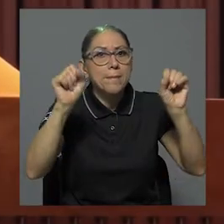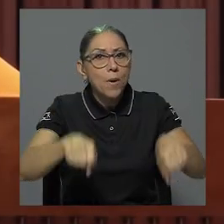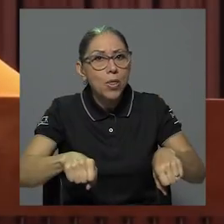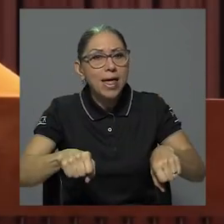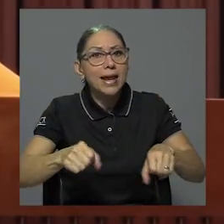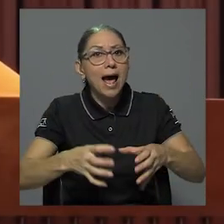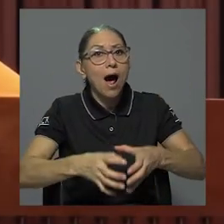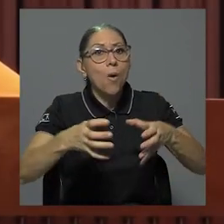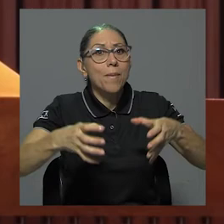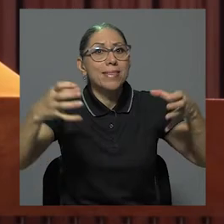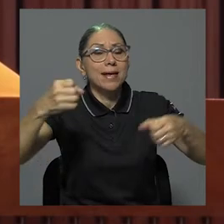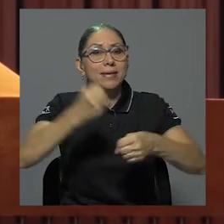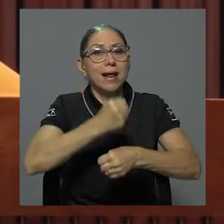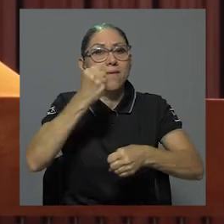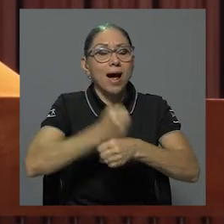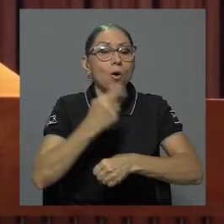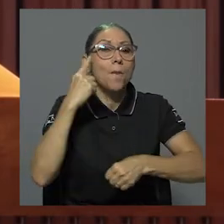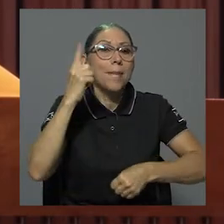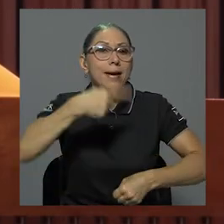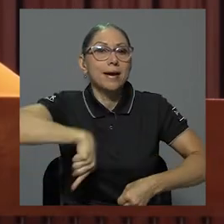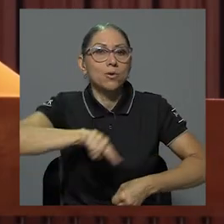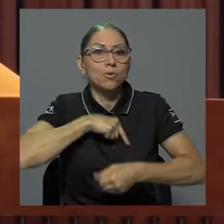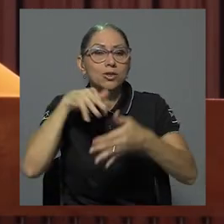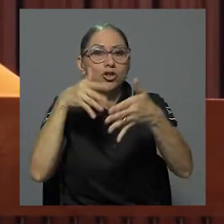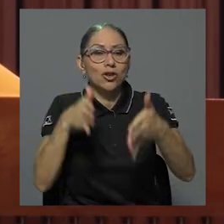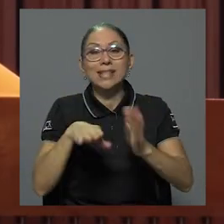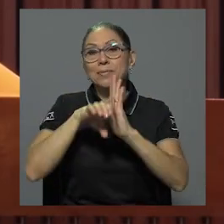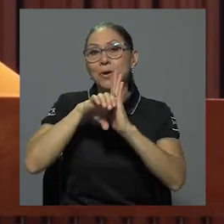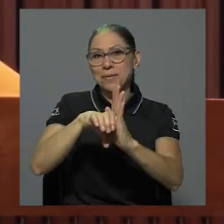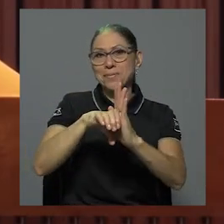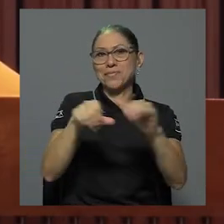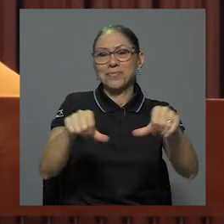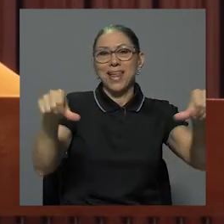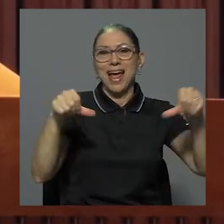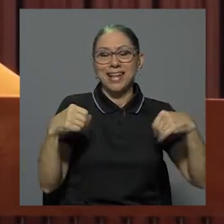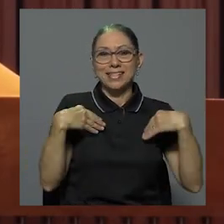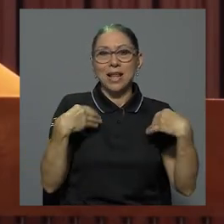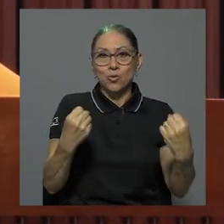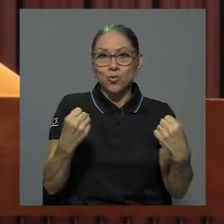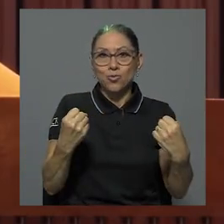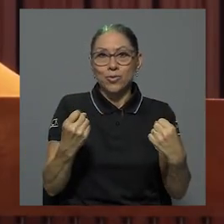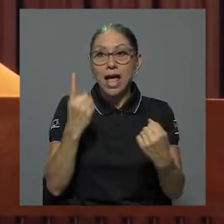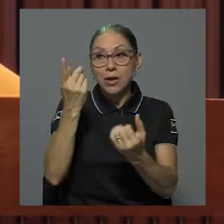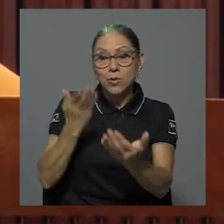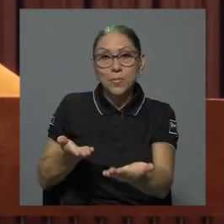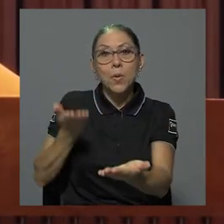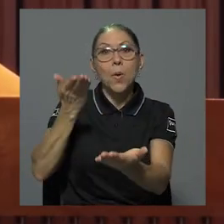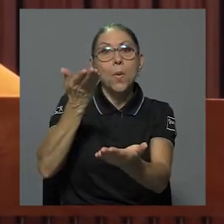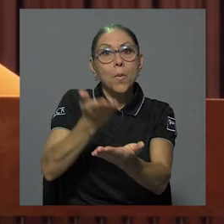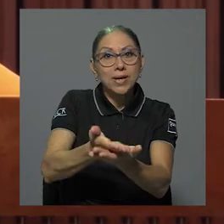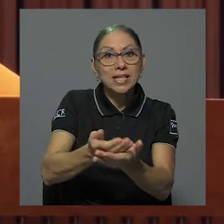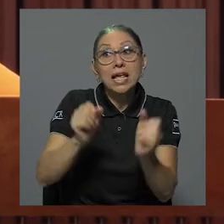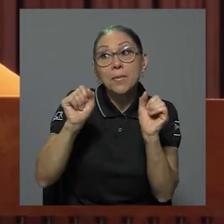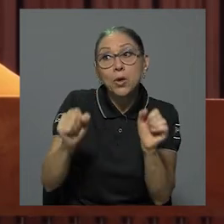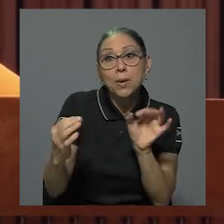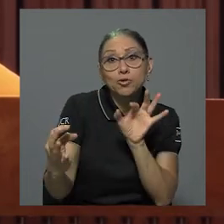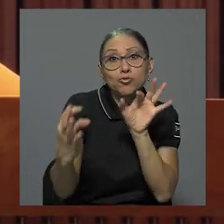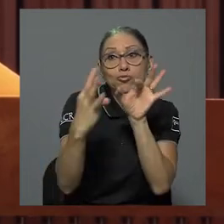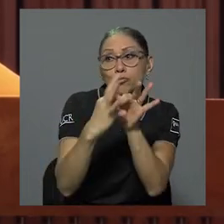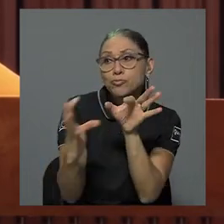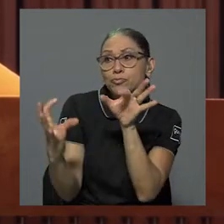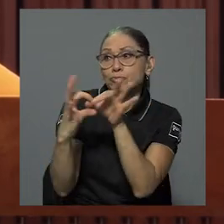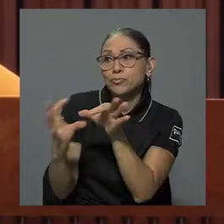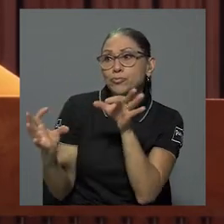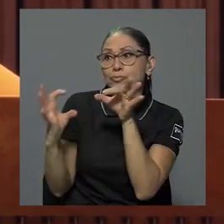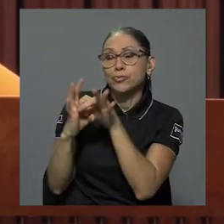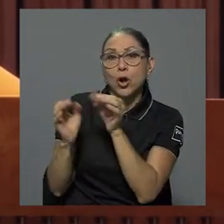la cantidad de trabajo para los estudiantes. Por ejemplo, en el área de salud tenemos la propuesta donde podríamos hacer alianzas con entes